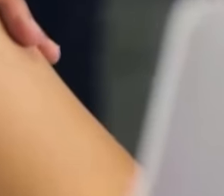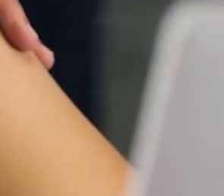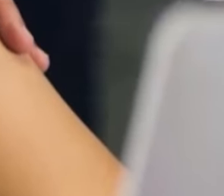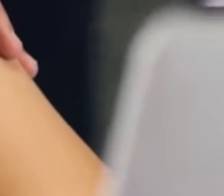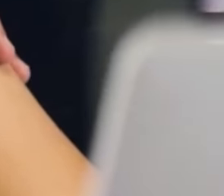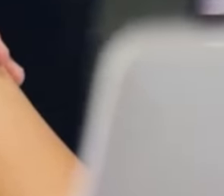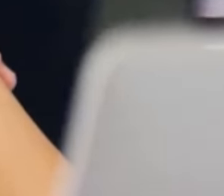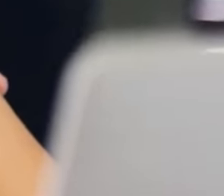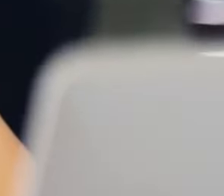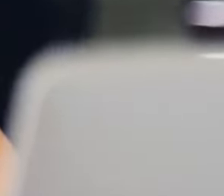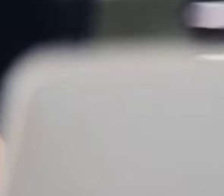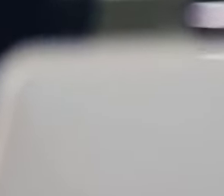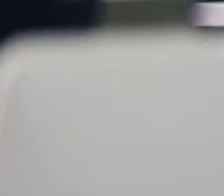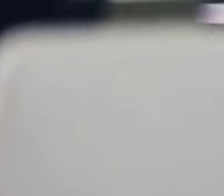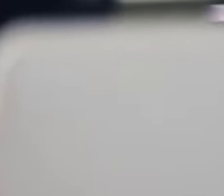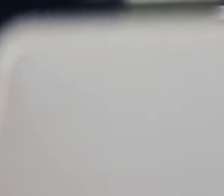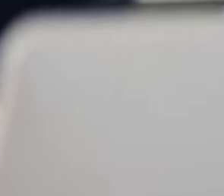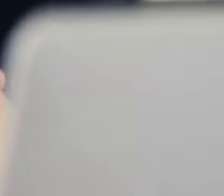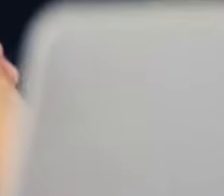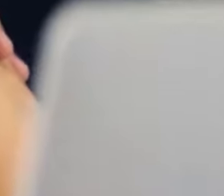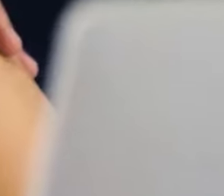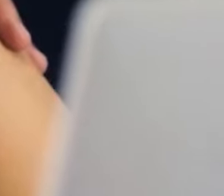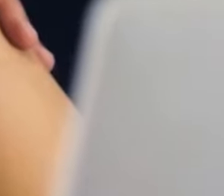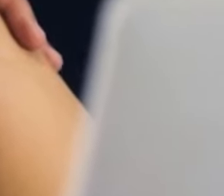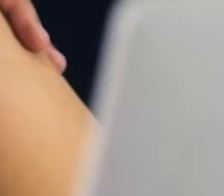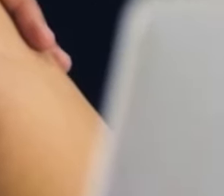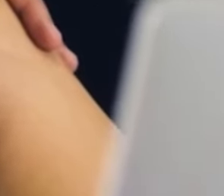Uy, ¿por qué piensa que me puede tocar?